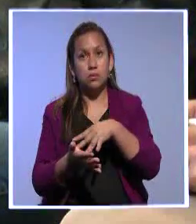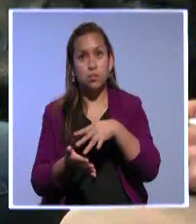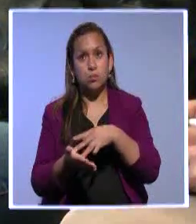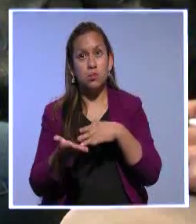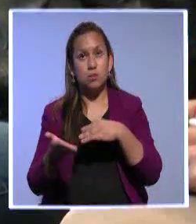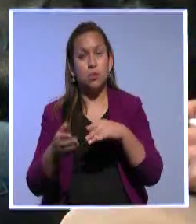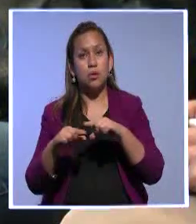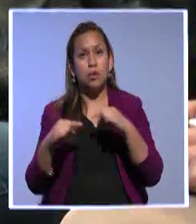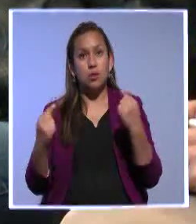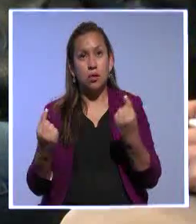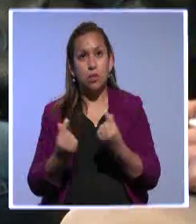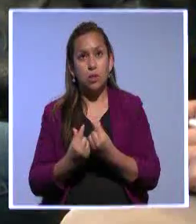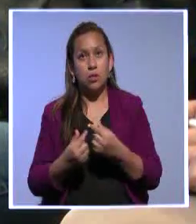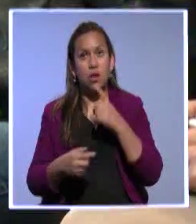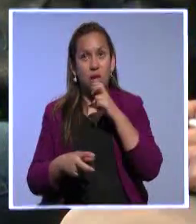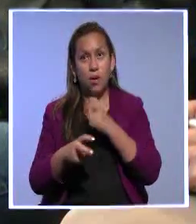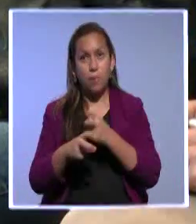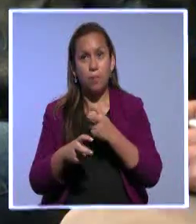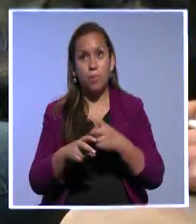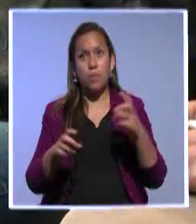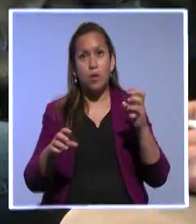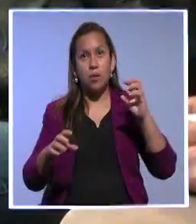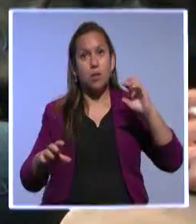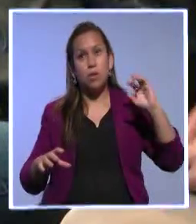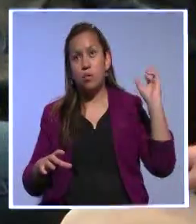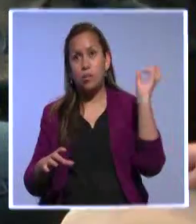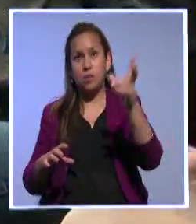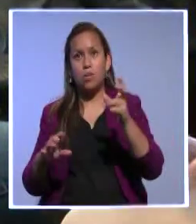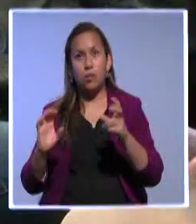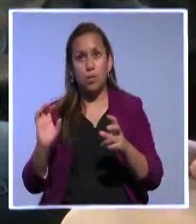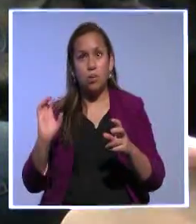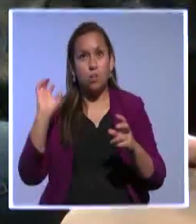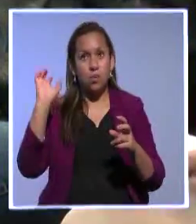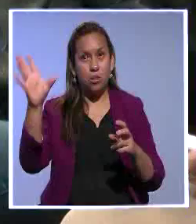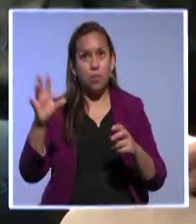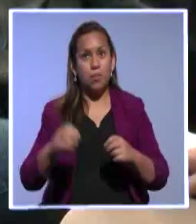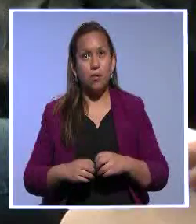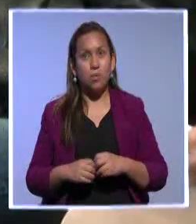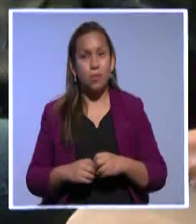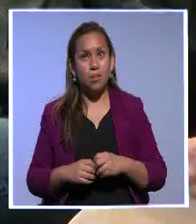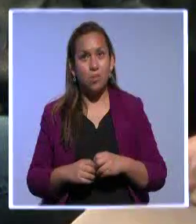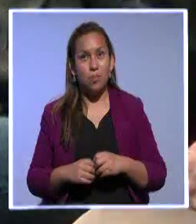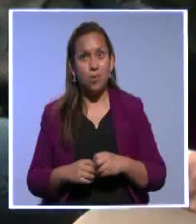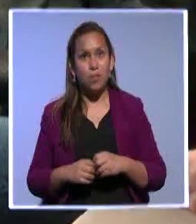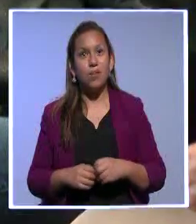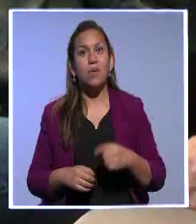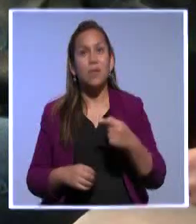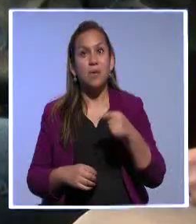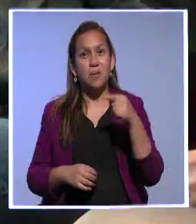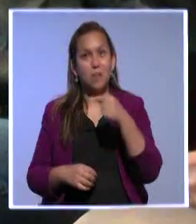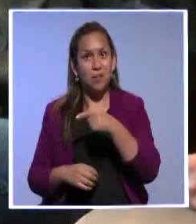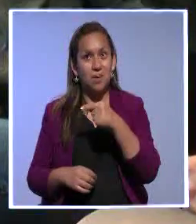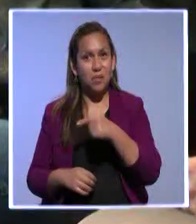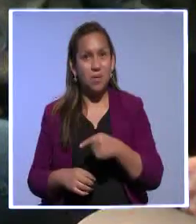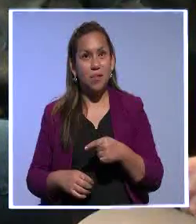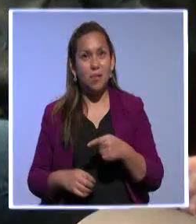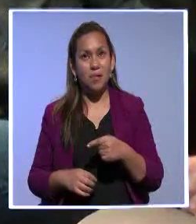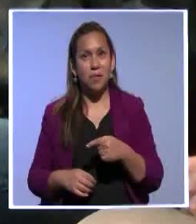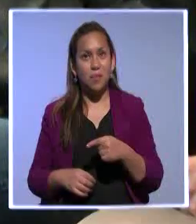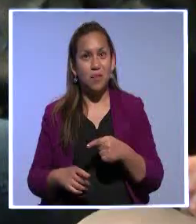Comunista y echaba piedras en la universidad y arengaba de